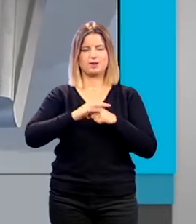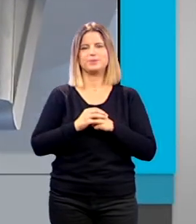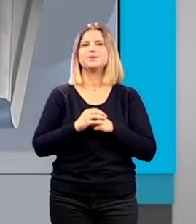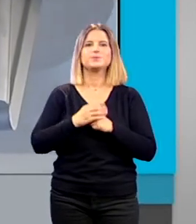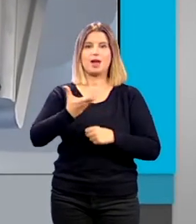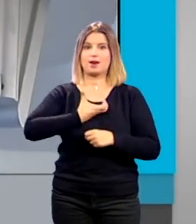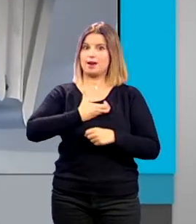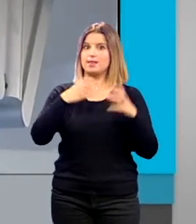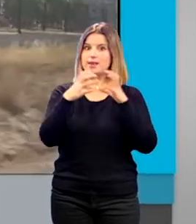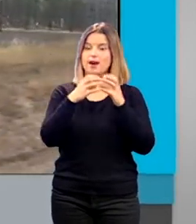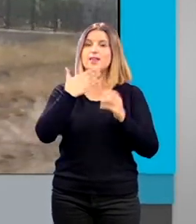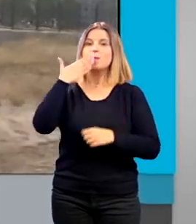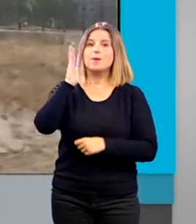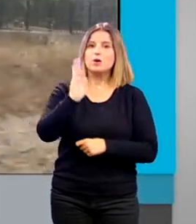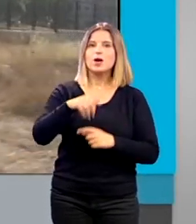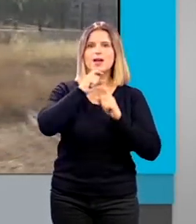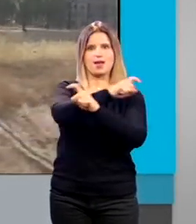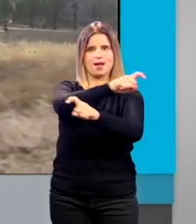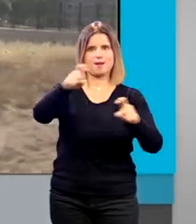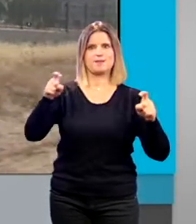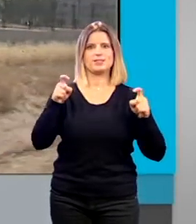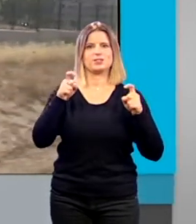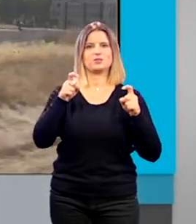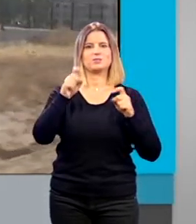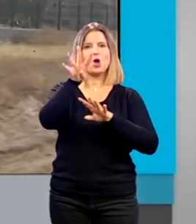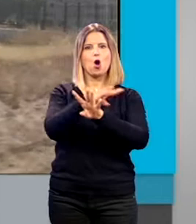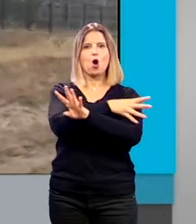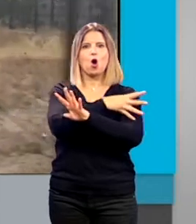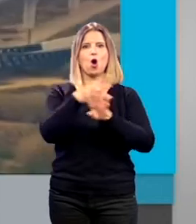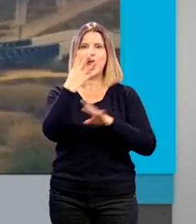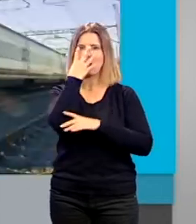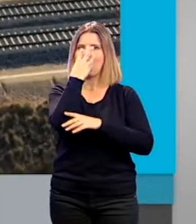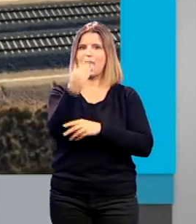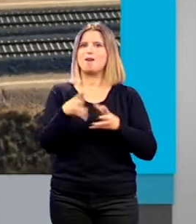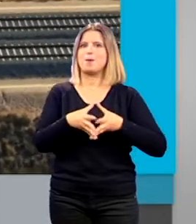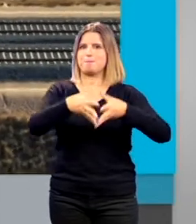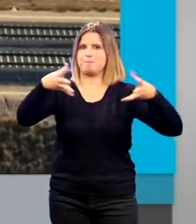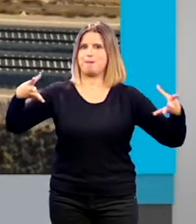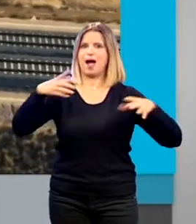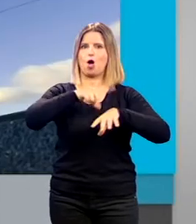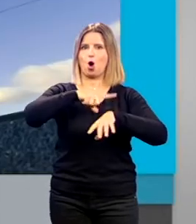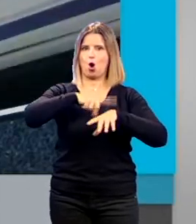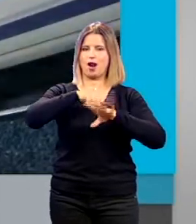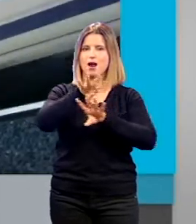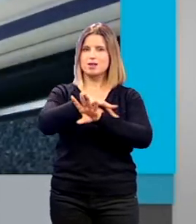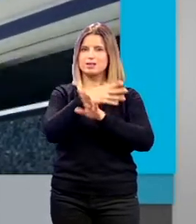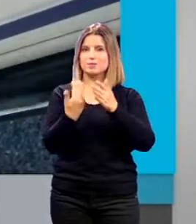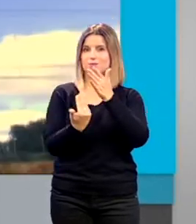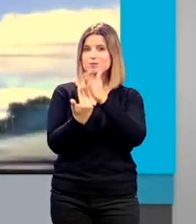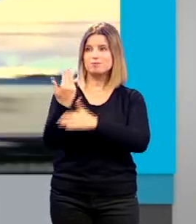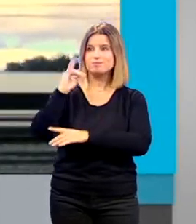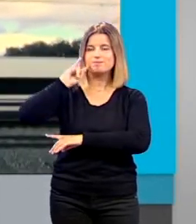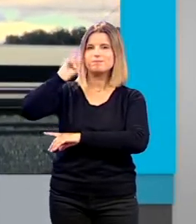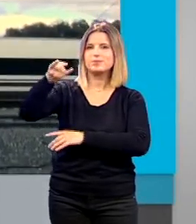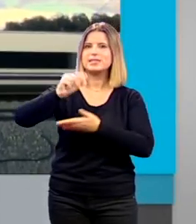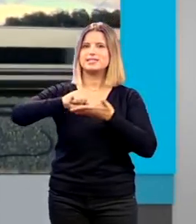El alcalde de Granada, Francisco Cuenca, ha anunciado la ampliación de horarios de la línea de alta velocidad. Así, Cuenca ha señalado que esta mañana ha recibido una llamada desde